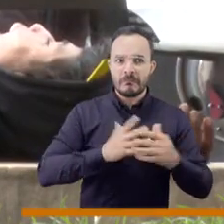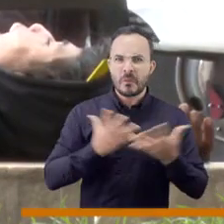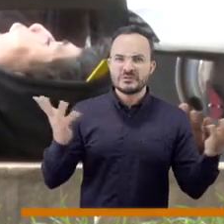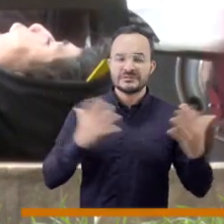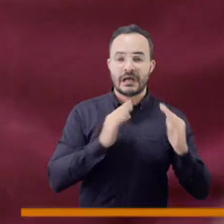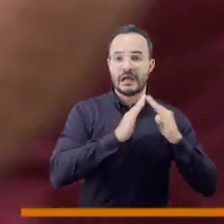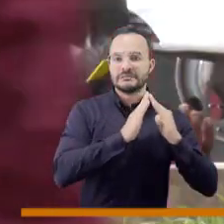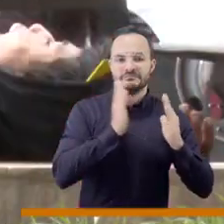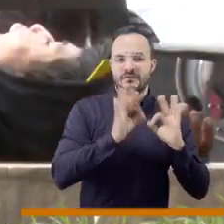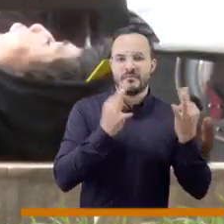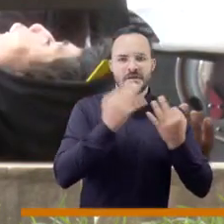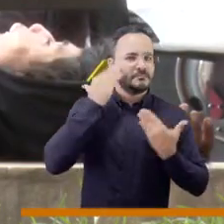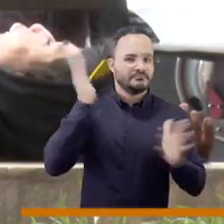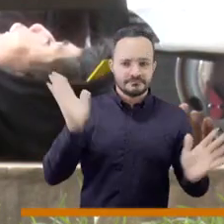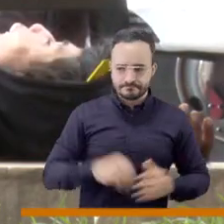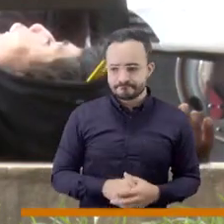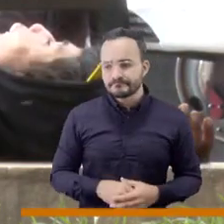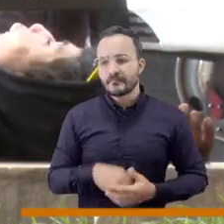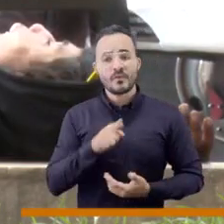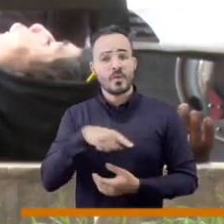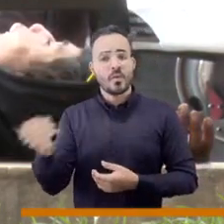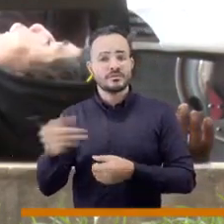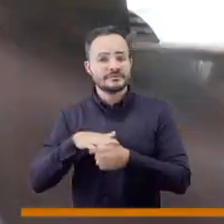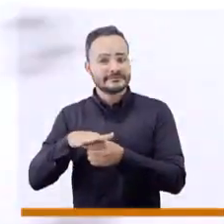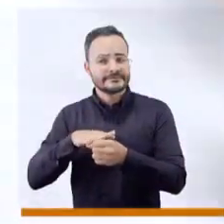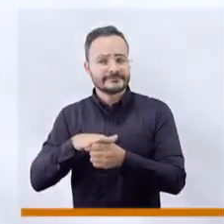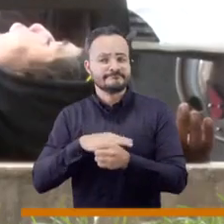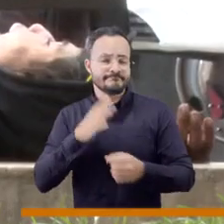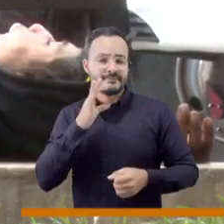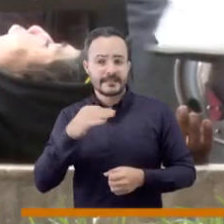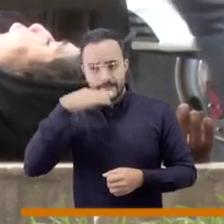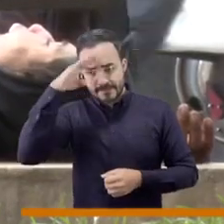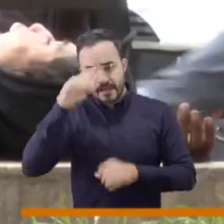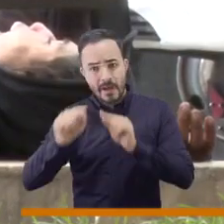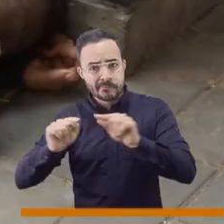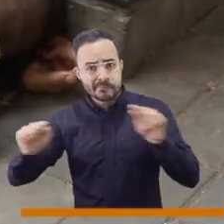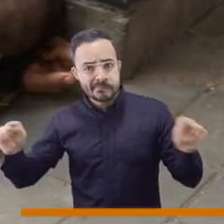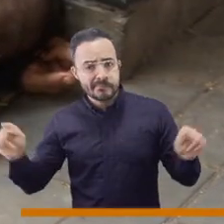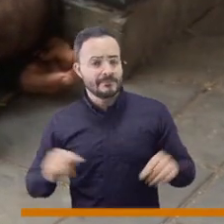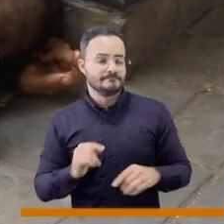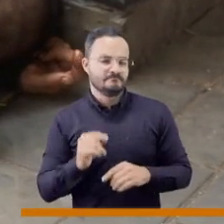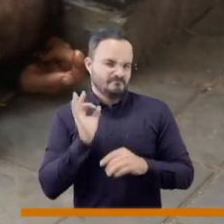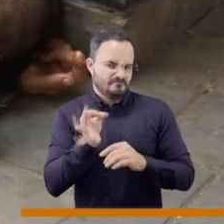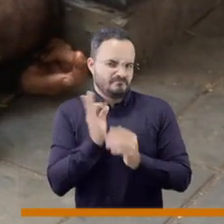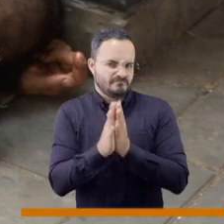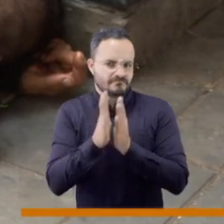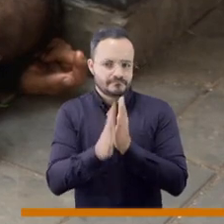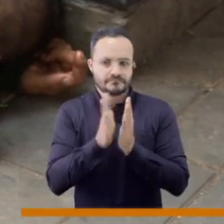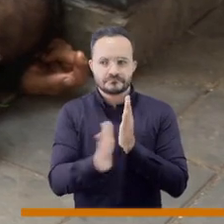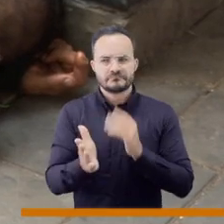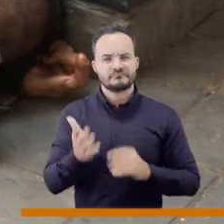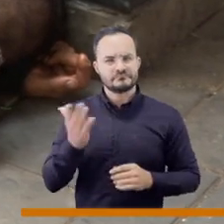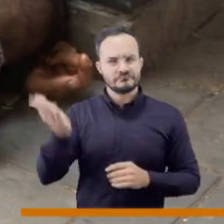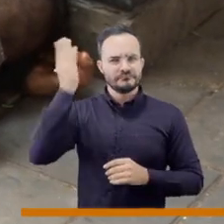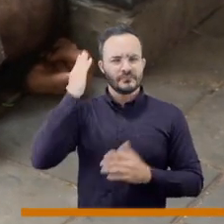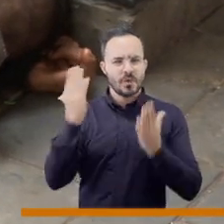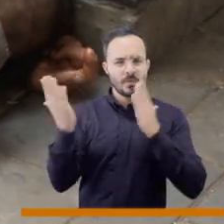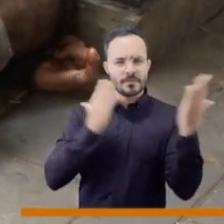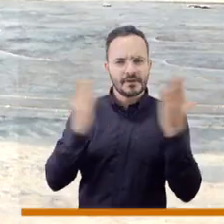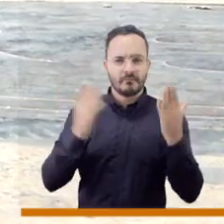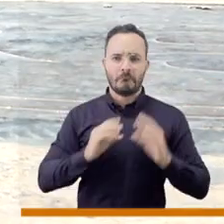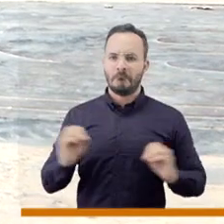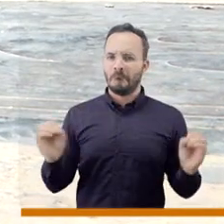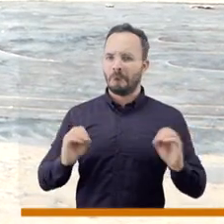eso también tiene como causa. Hay otras circunstancias hoy en Medellín en particular que yo creo que